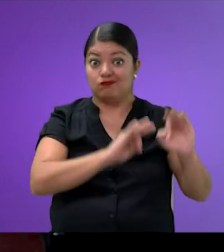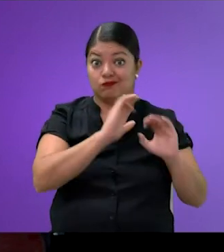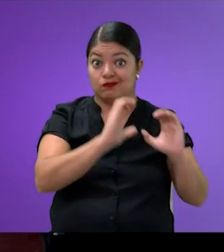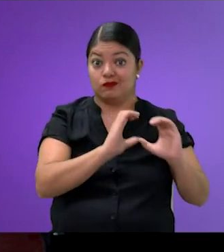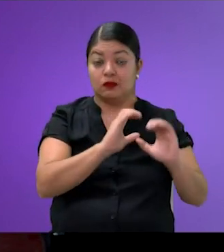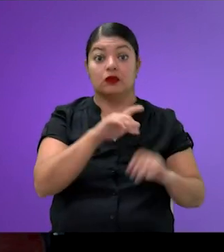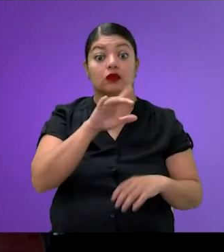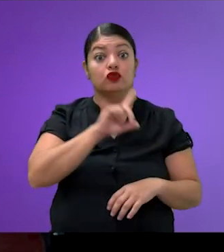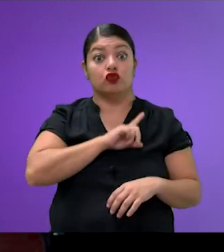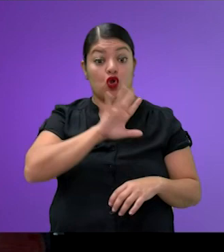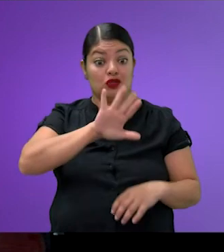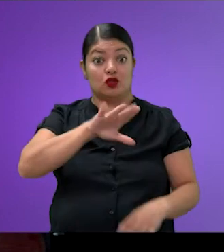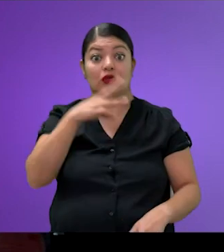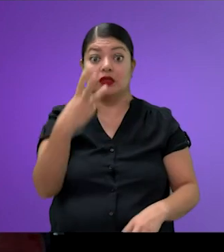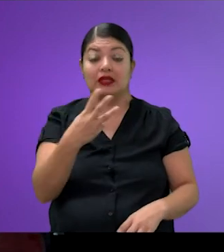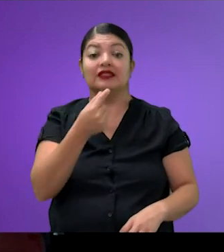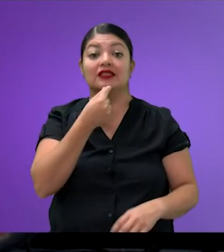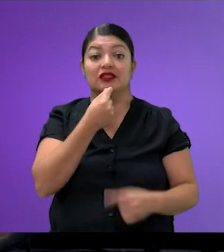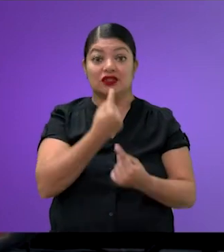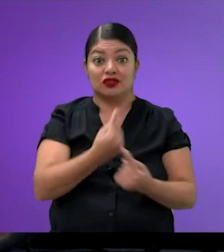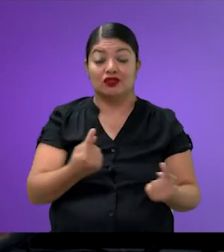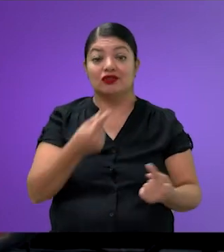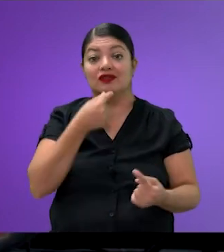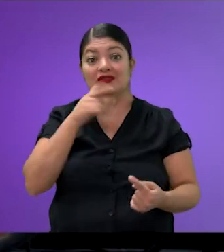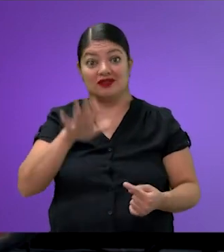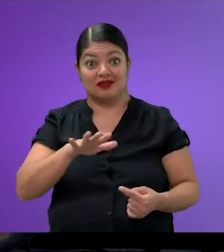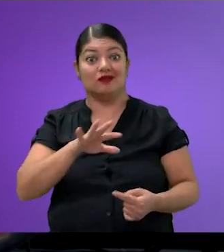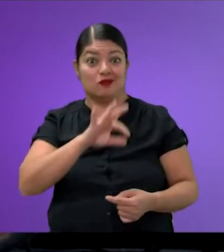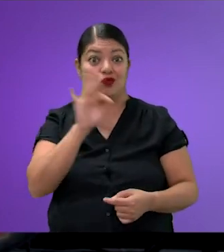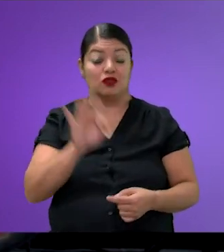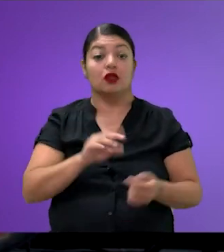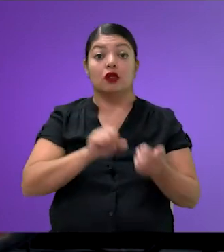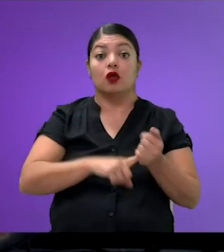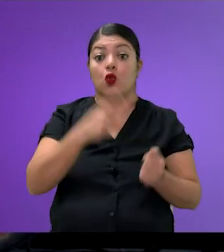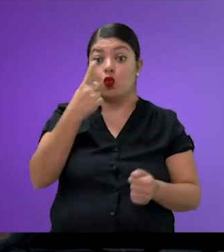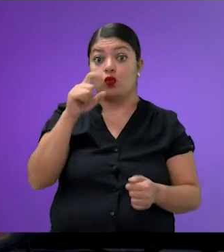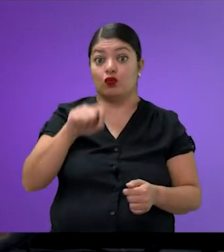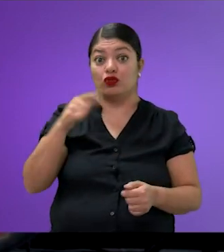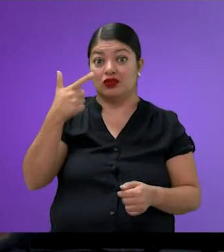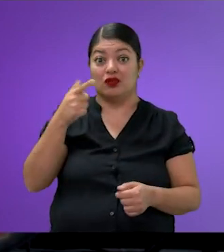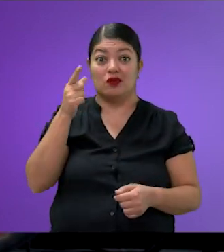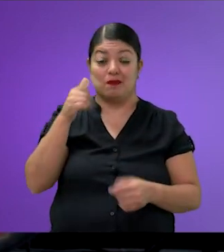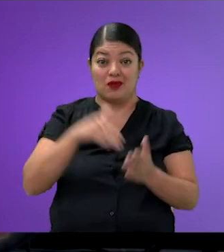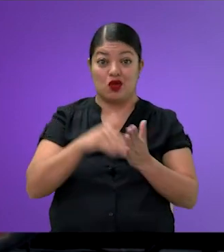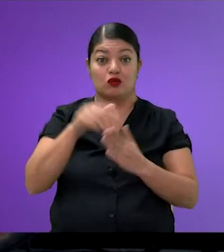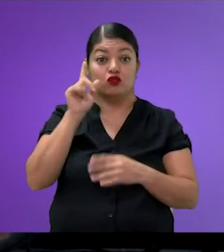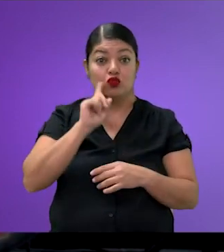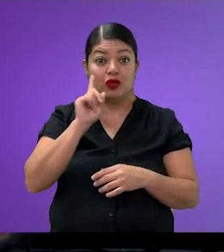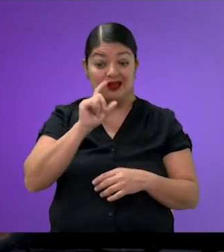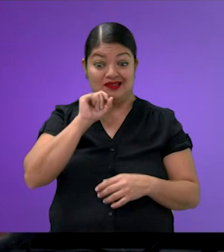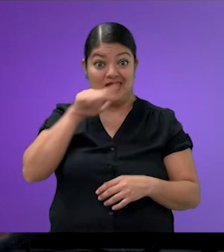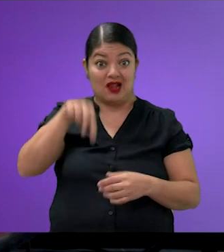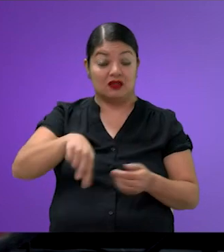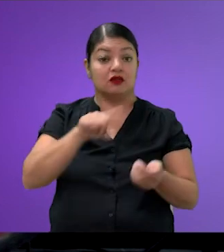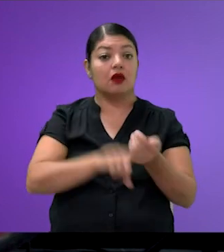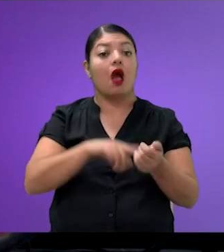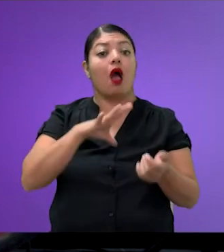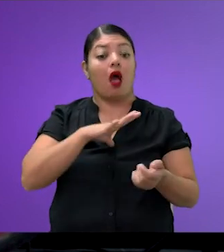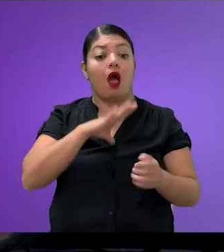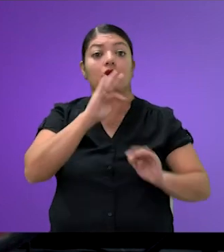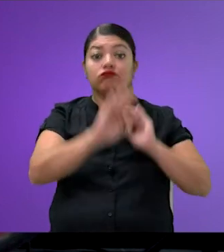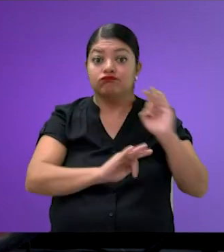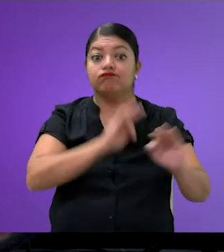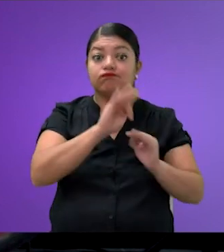53 los abarcan las niñas y los niños. En Jalisco, 1.7 millones de mujeres se dedican a las actividades de cuidado y apoyo,